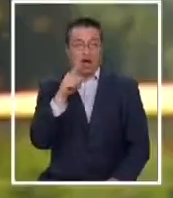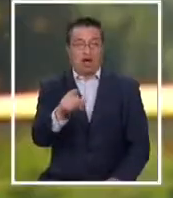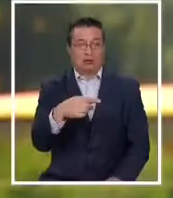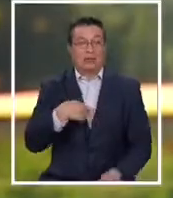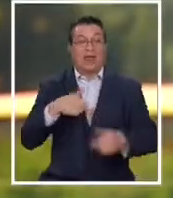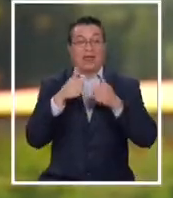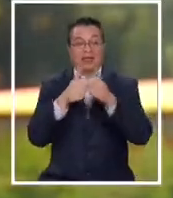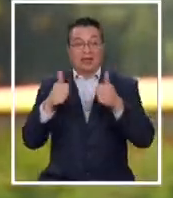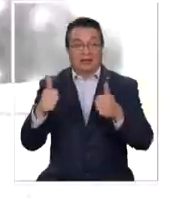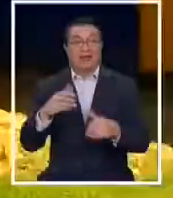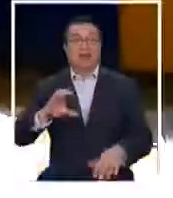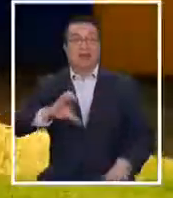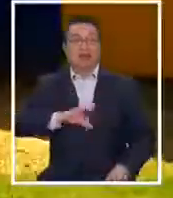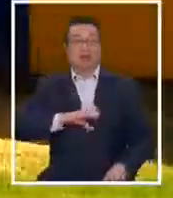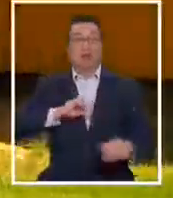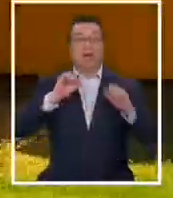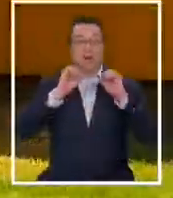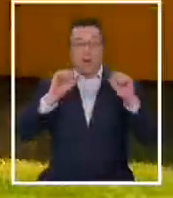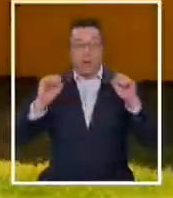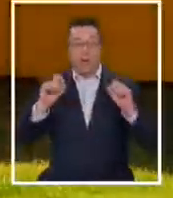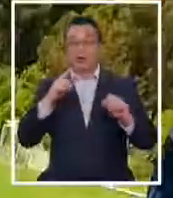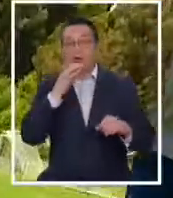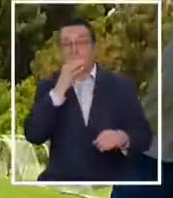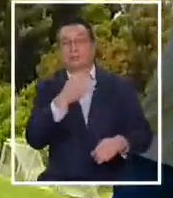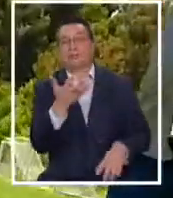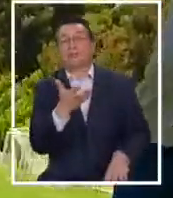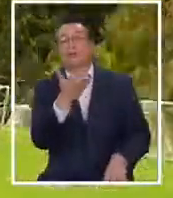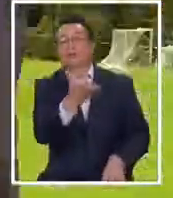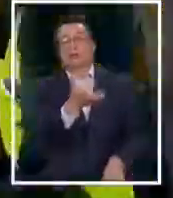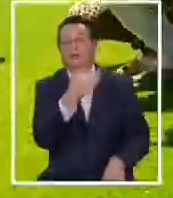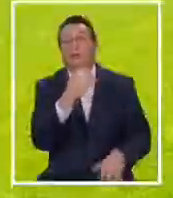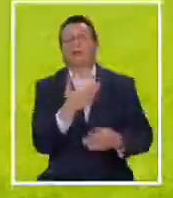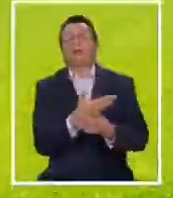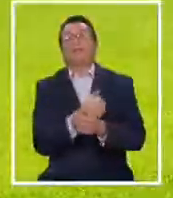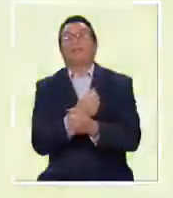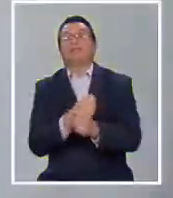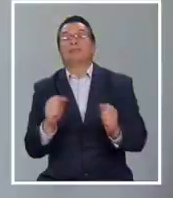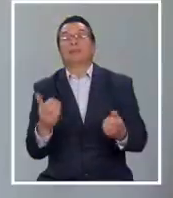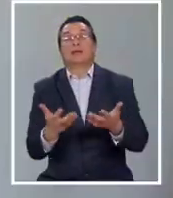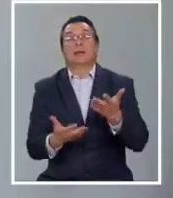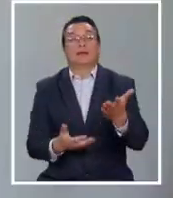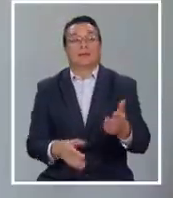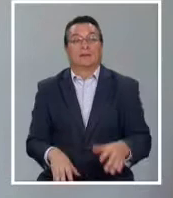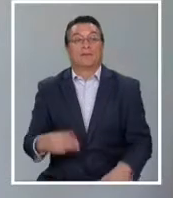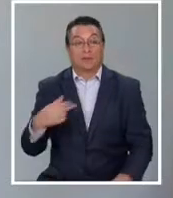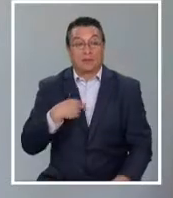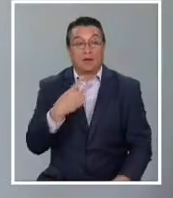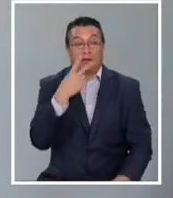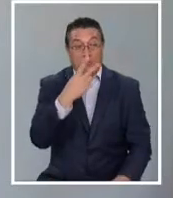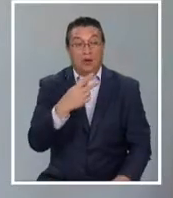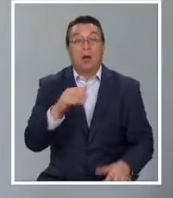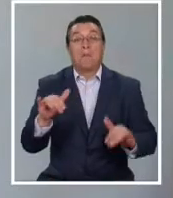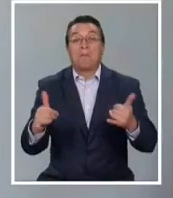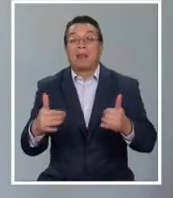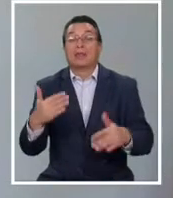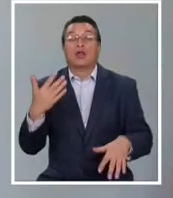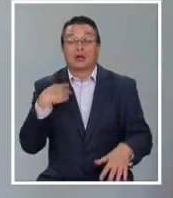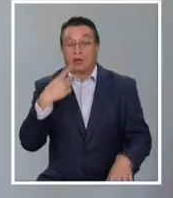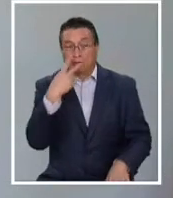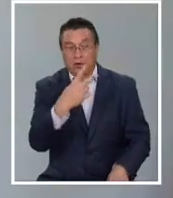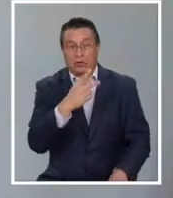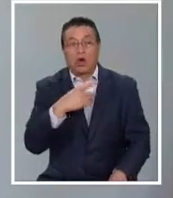un directivo, un técnico y un hincha hablan del legado que deja tras su retiro. Yo lo he visto llorar por partidos que quizás